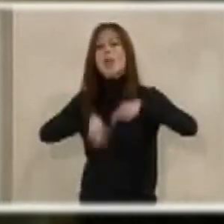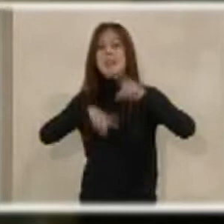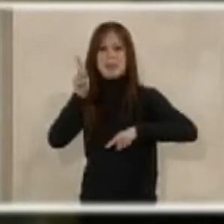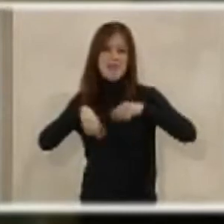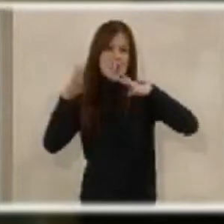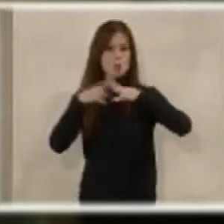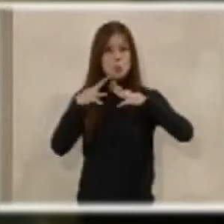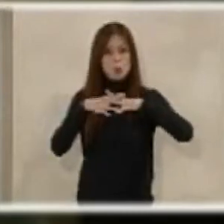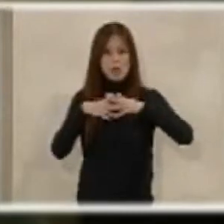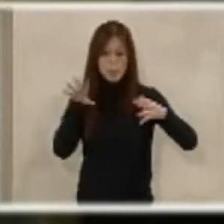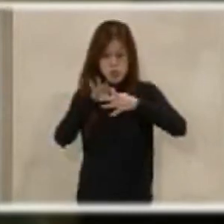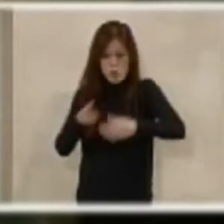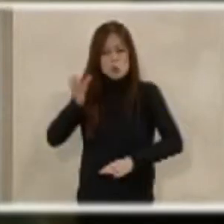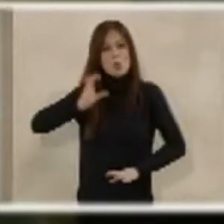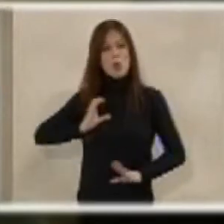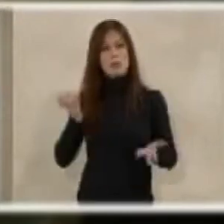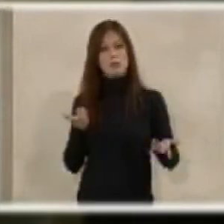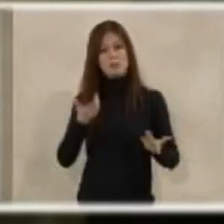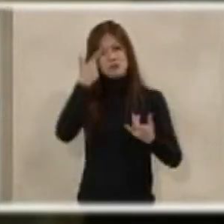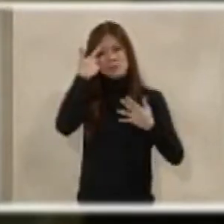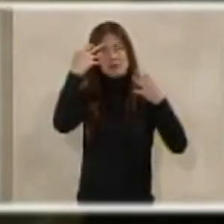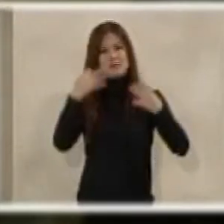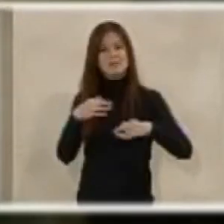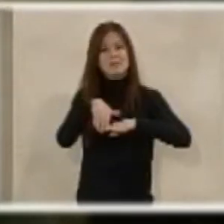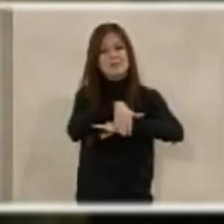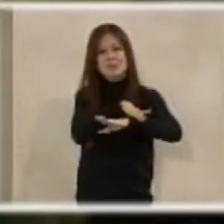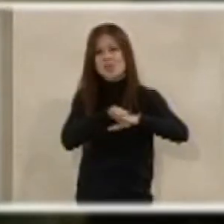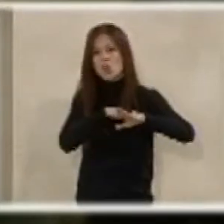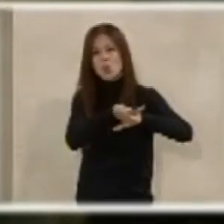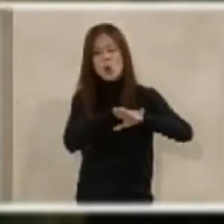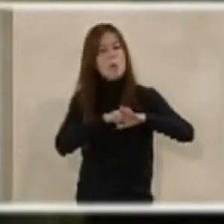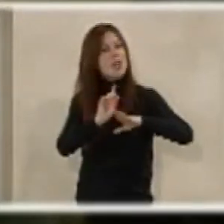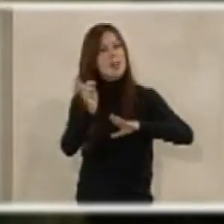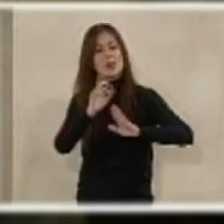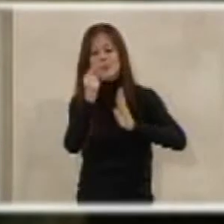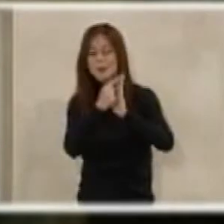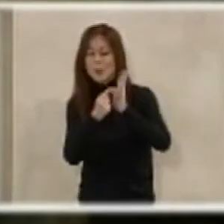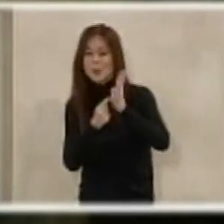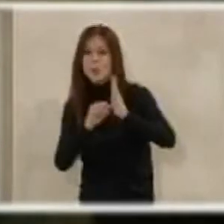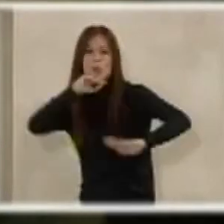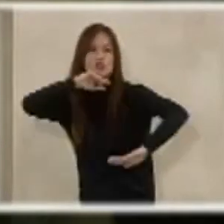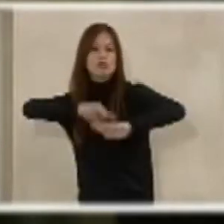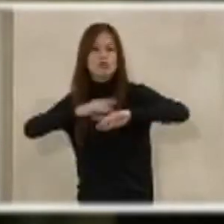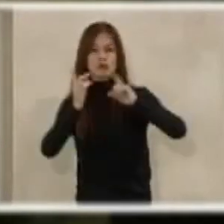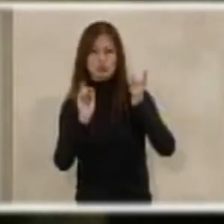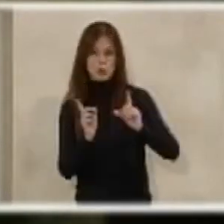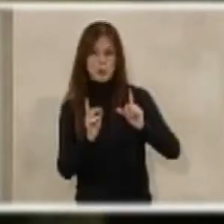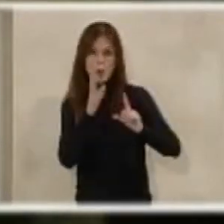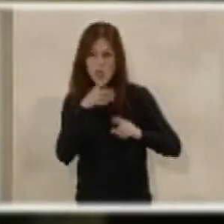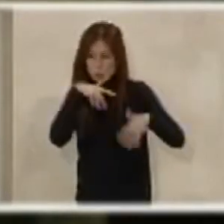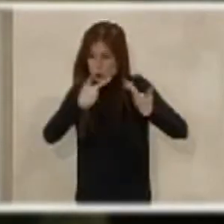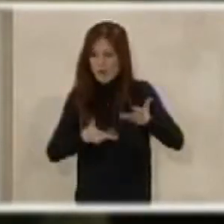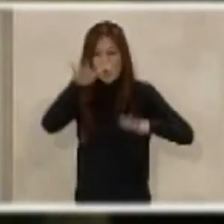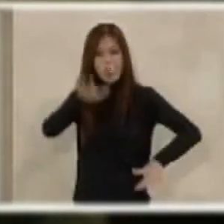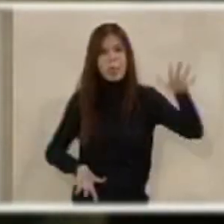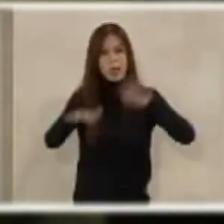estructura. Sin embargo, resulta evidente que el Gobierno no está cumpliendo con esta obligación, pues la diferencia salarial